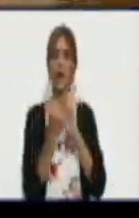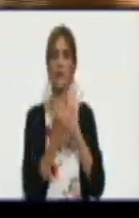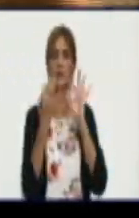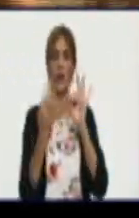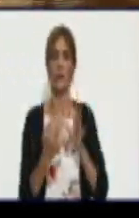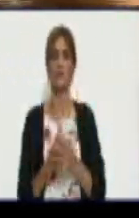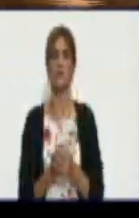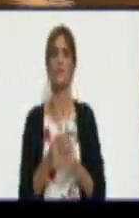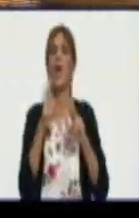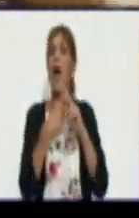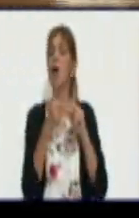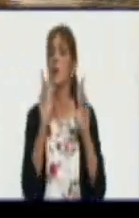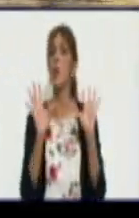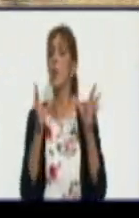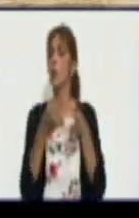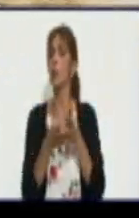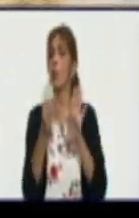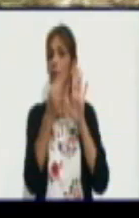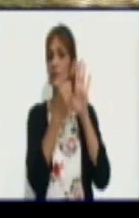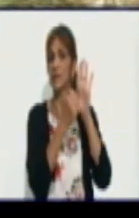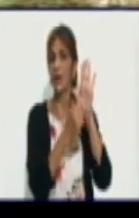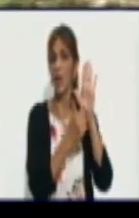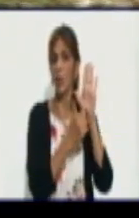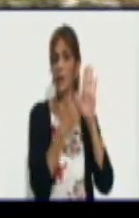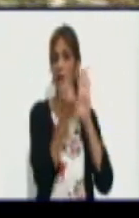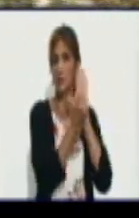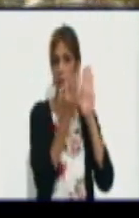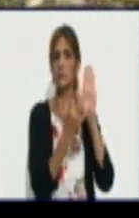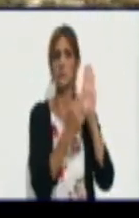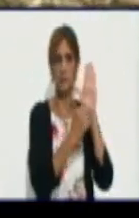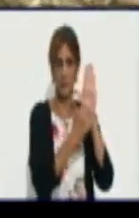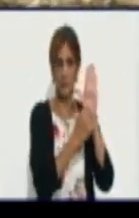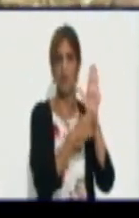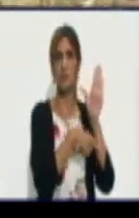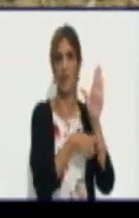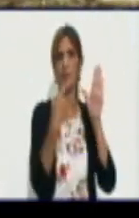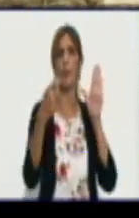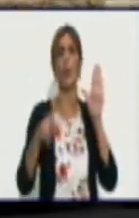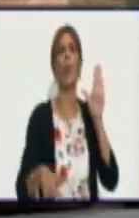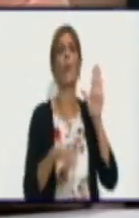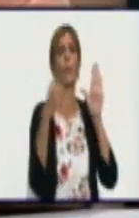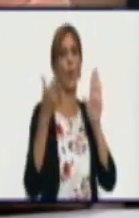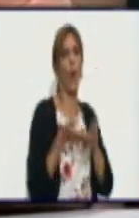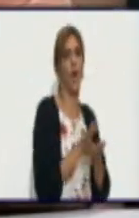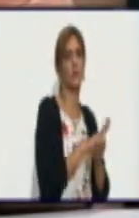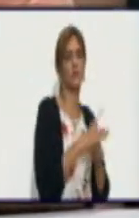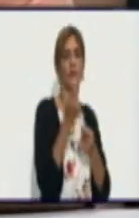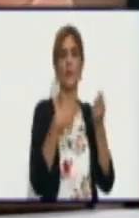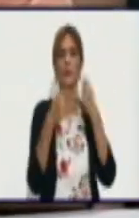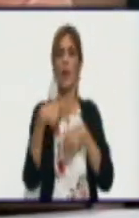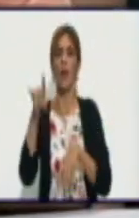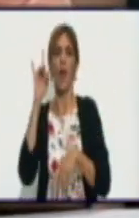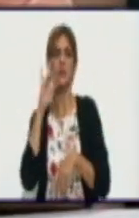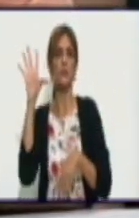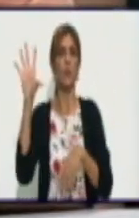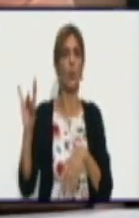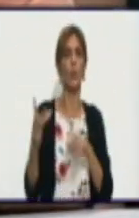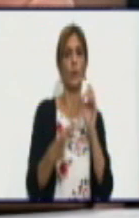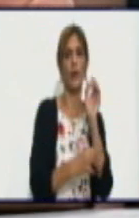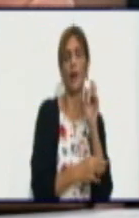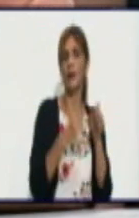Hay un grupo de indicadores que están establecidos. Yo le puedo mencionar uno. El productor